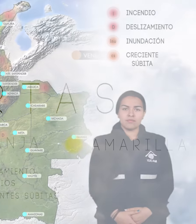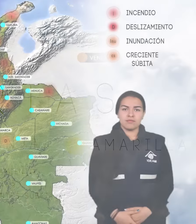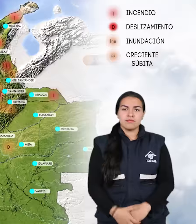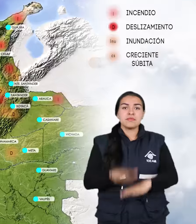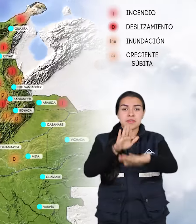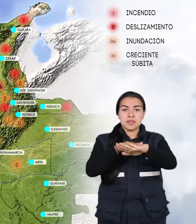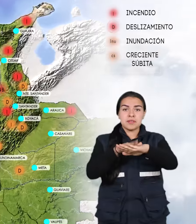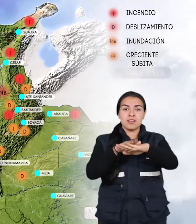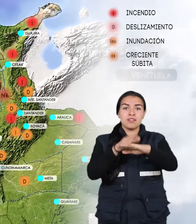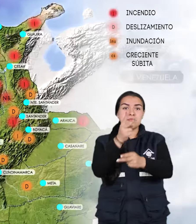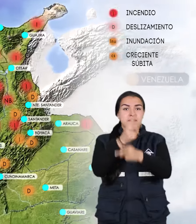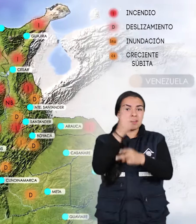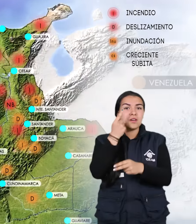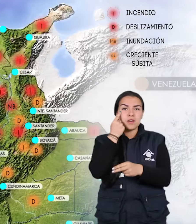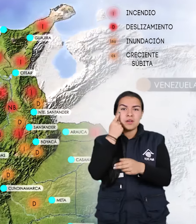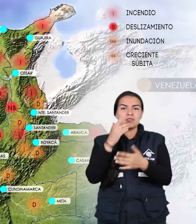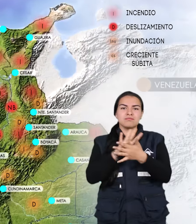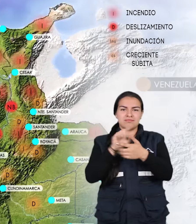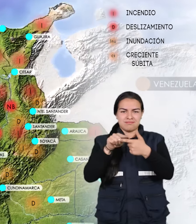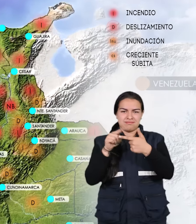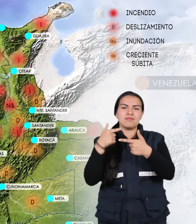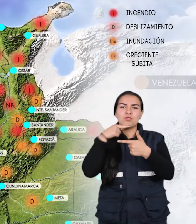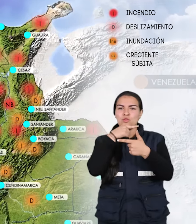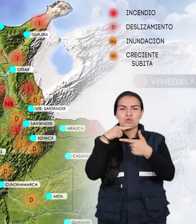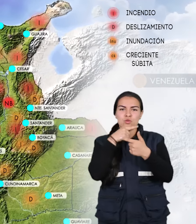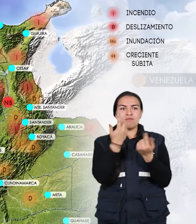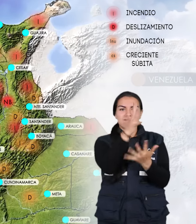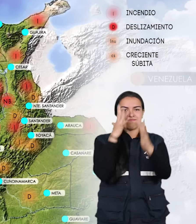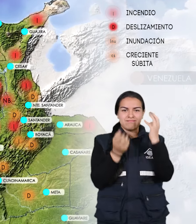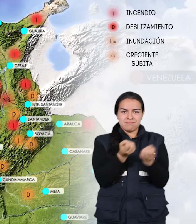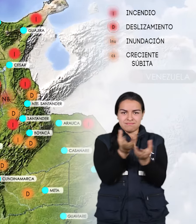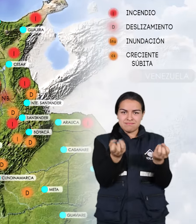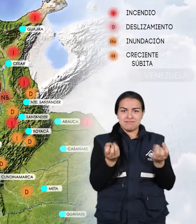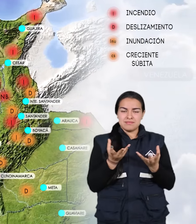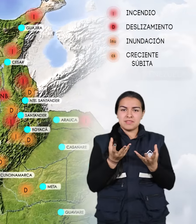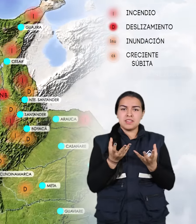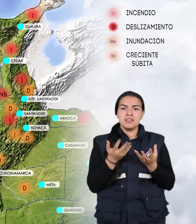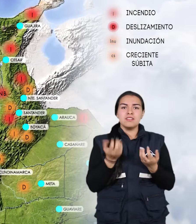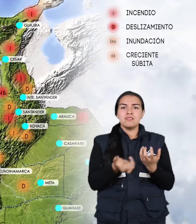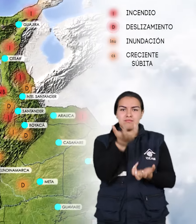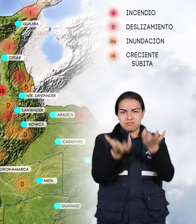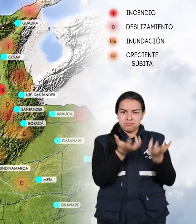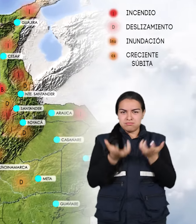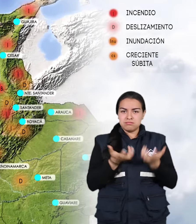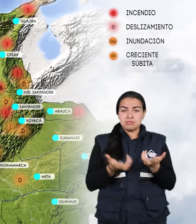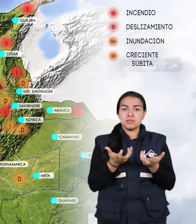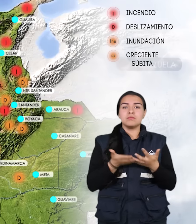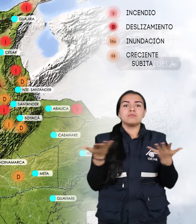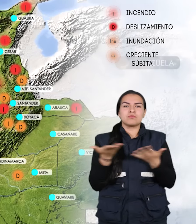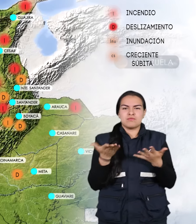En alerta roja por incendios de la cobertura vegetal permanecerán algunas zonas de bosques, cultivos y pastos